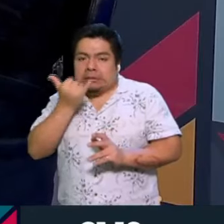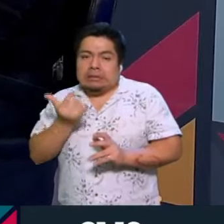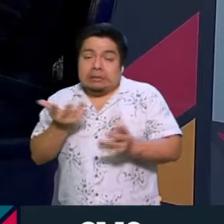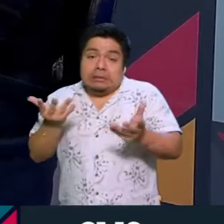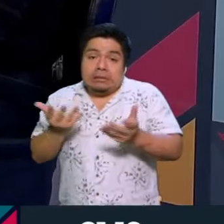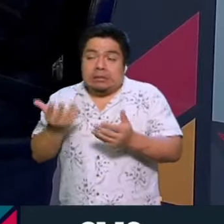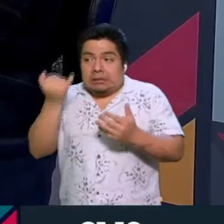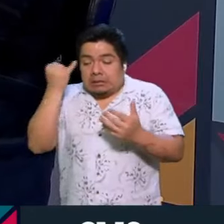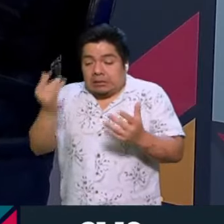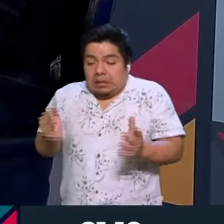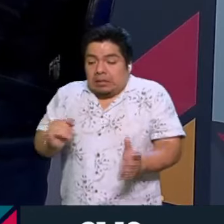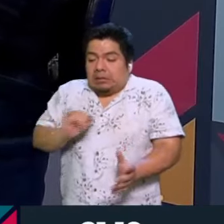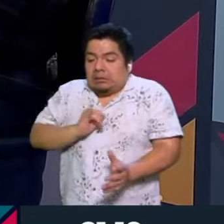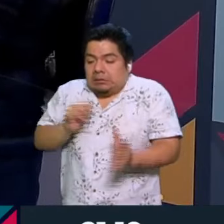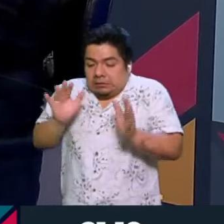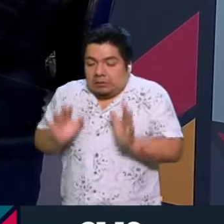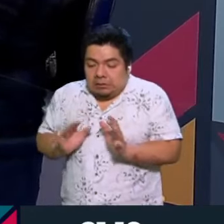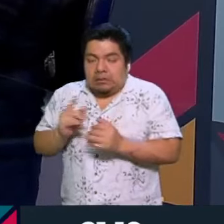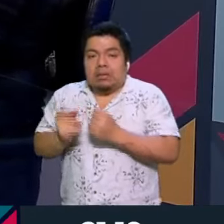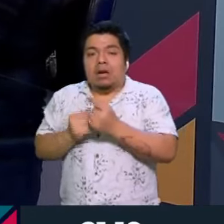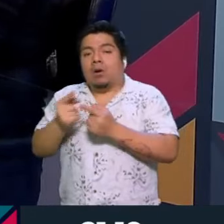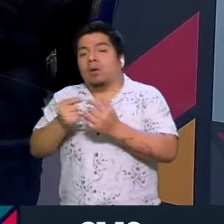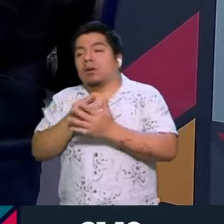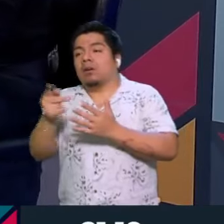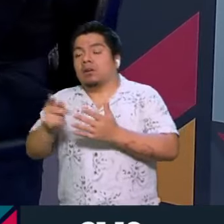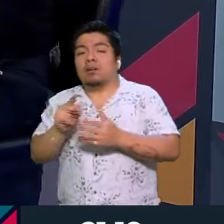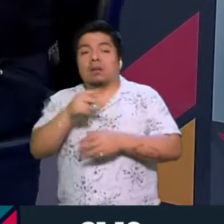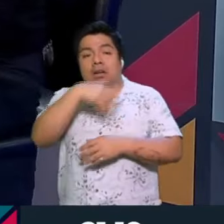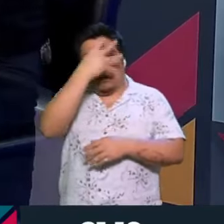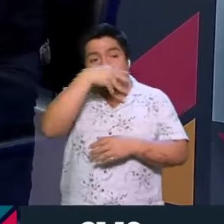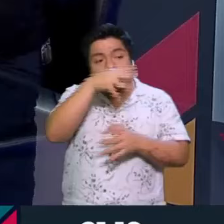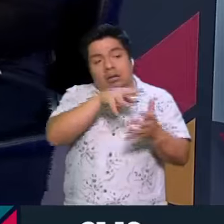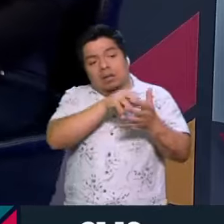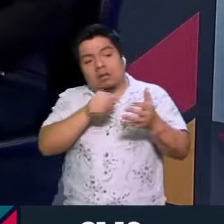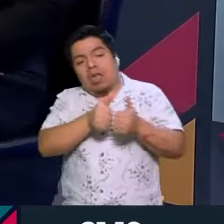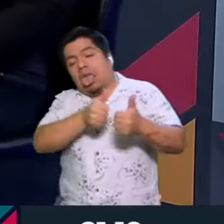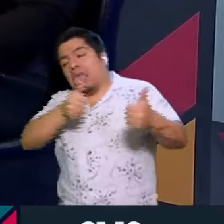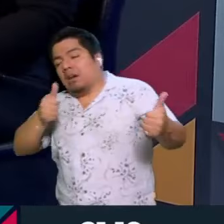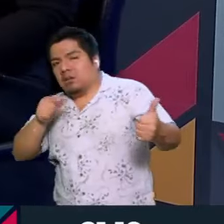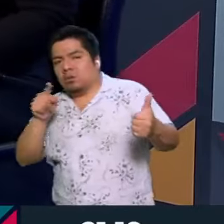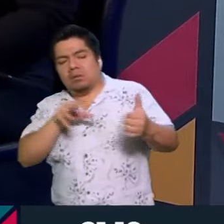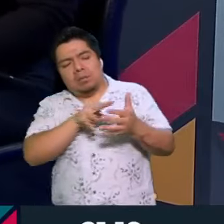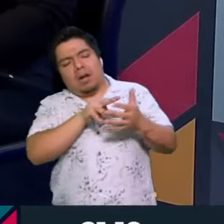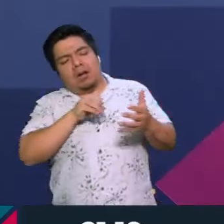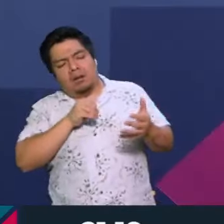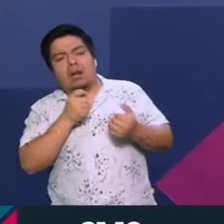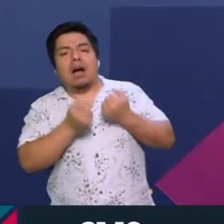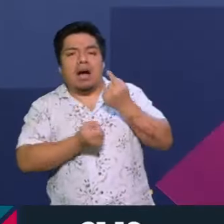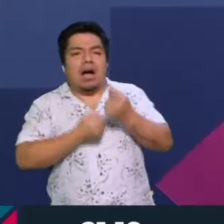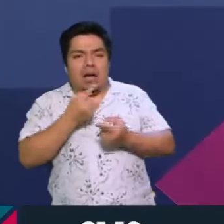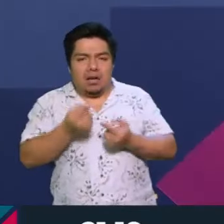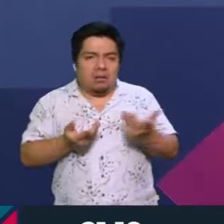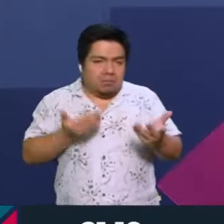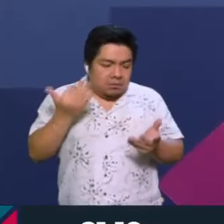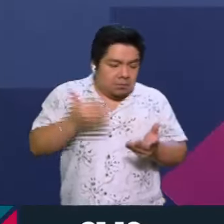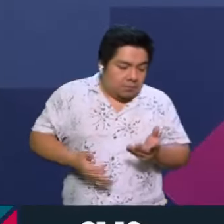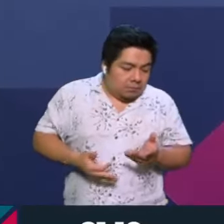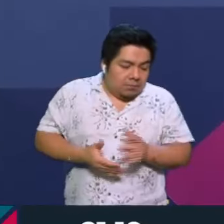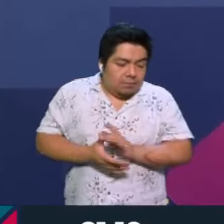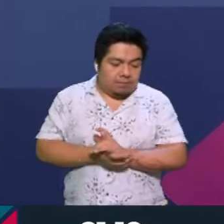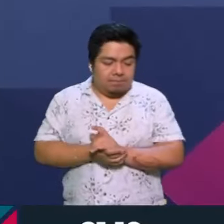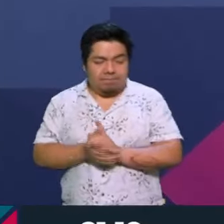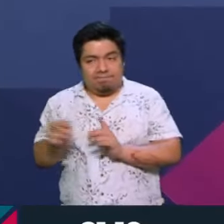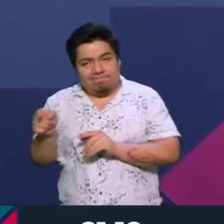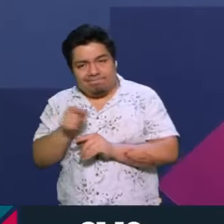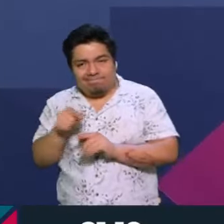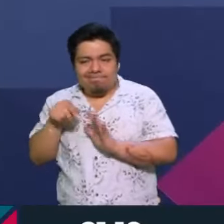una identidad, sino de buscar asimilar algunas de las propuestas del propio Donald Trump. No distanciarse tanto de su proyecto político. pero yo creo que, mira, yo creo que esta es una crisis